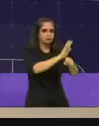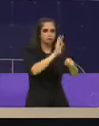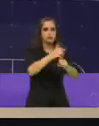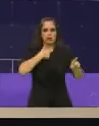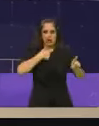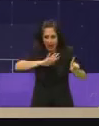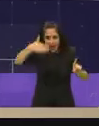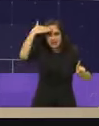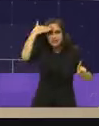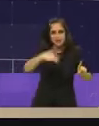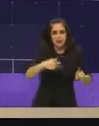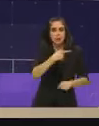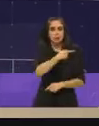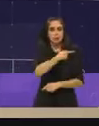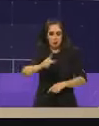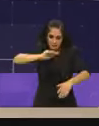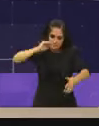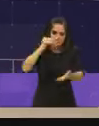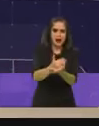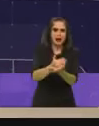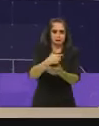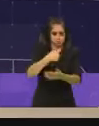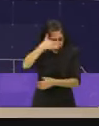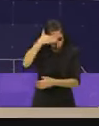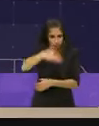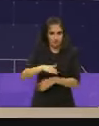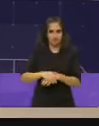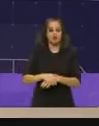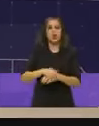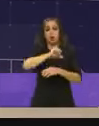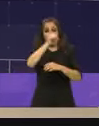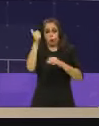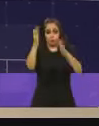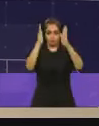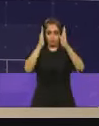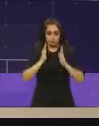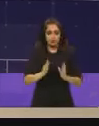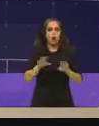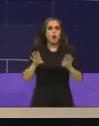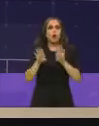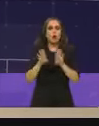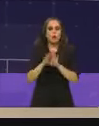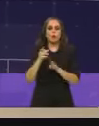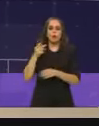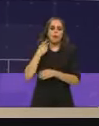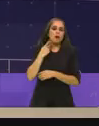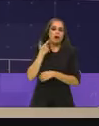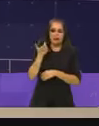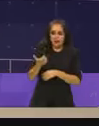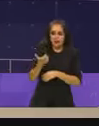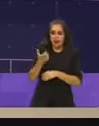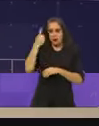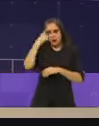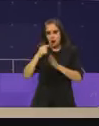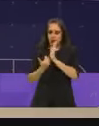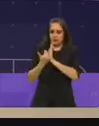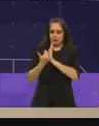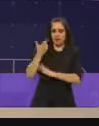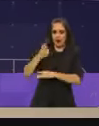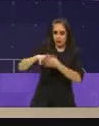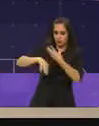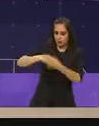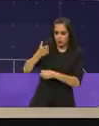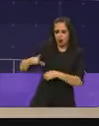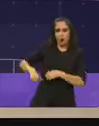salir de la pobreza. Qué bueno que el siguiente bloque es de política económica de crecimiento porque